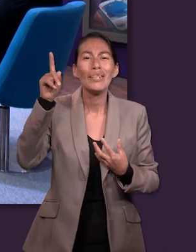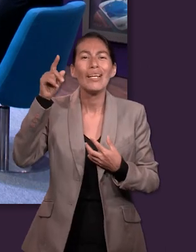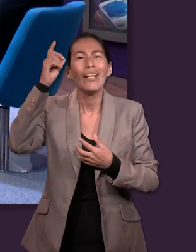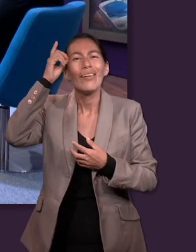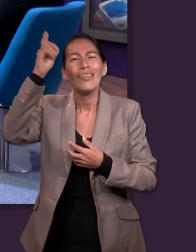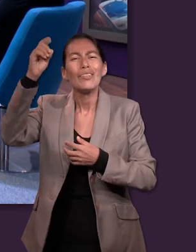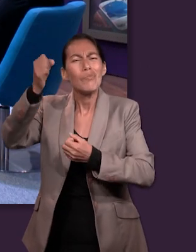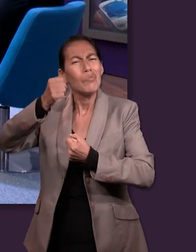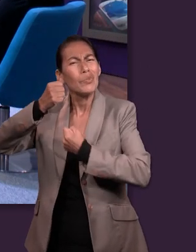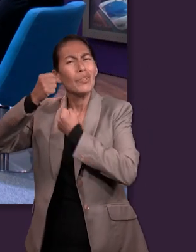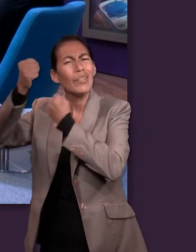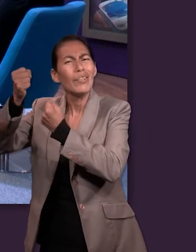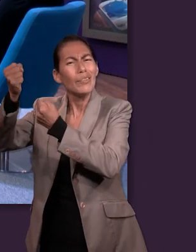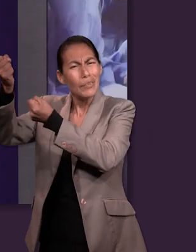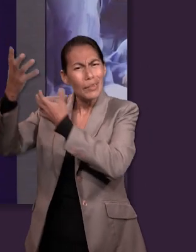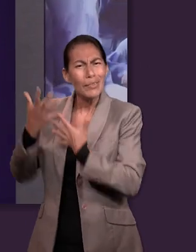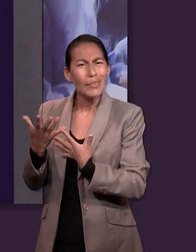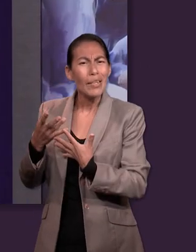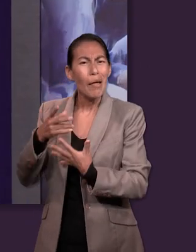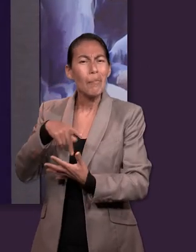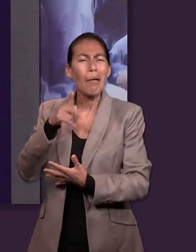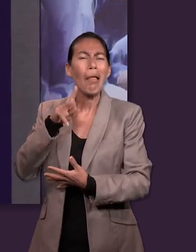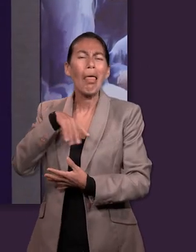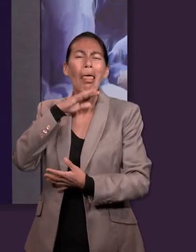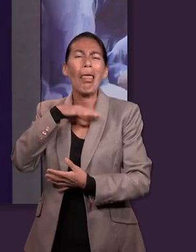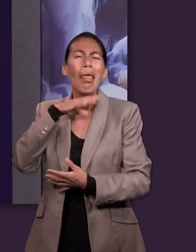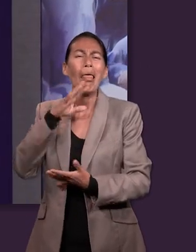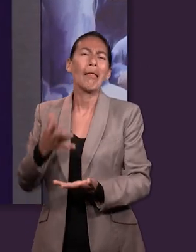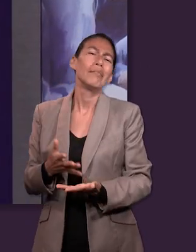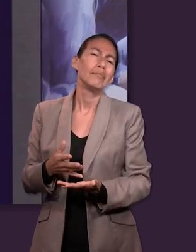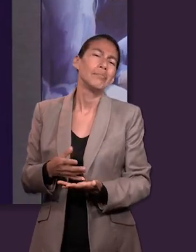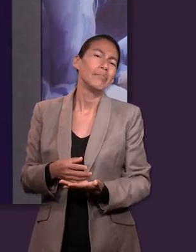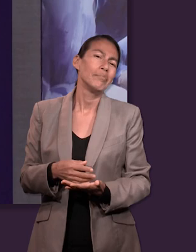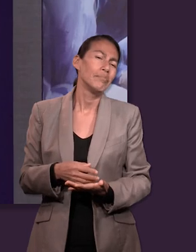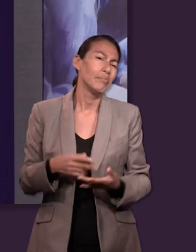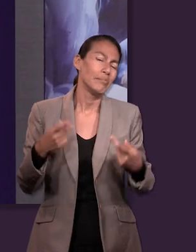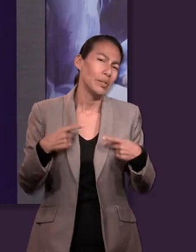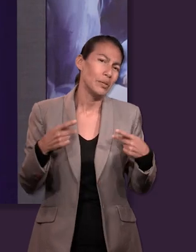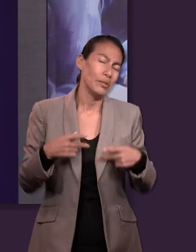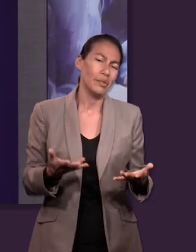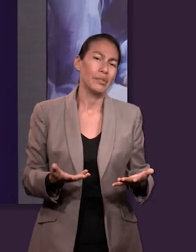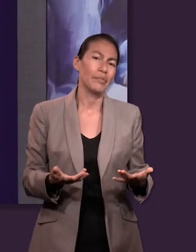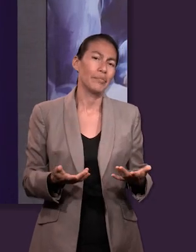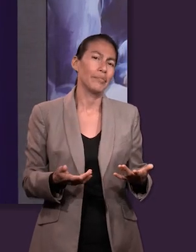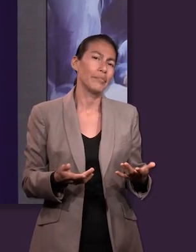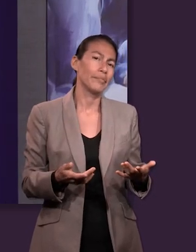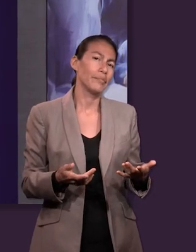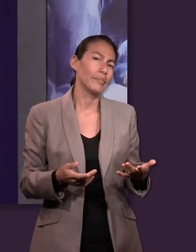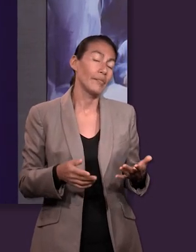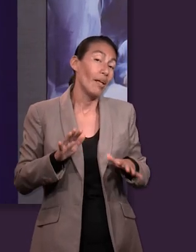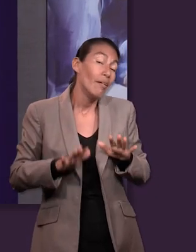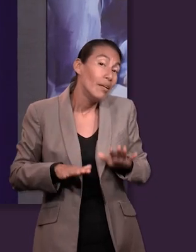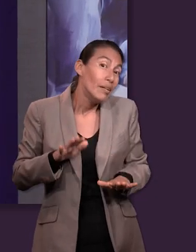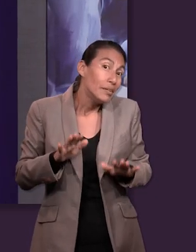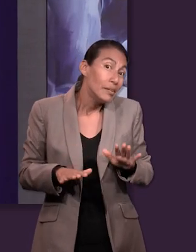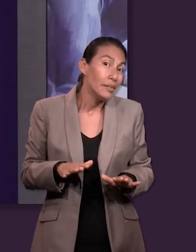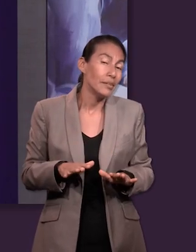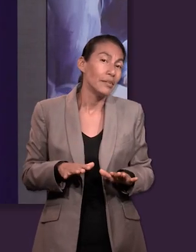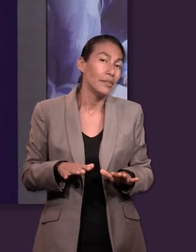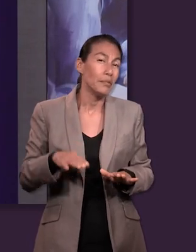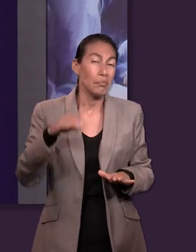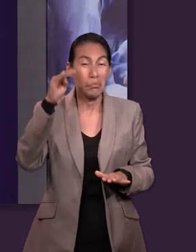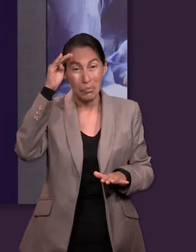tenemos muchísimos escenarios en donde la gente pretende escapar de la realidad, ¿no? Y es que a veces